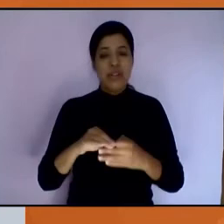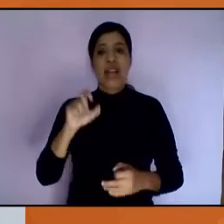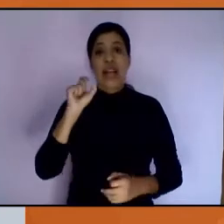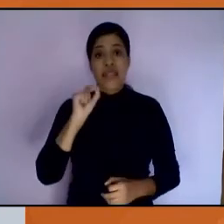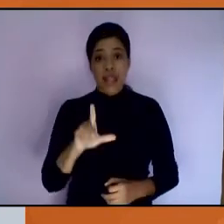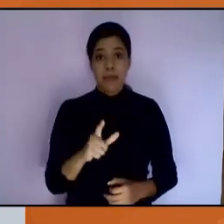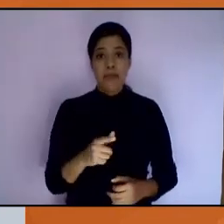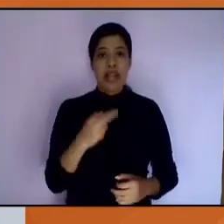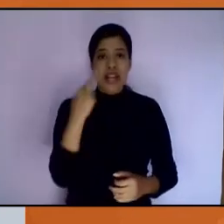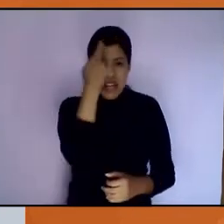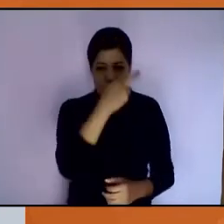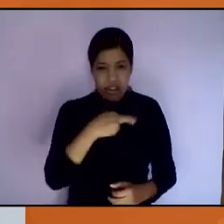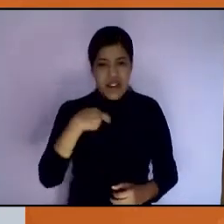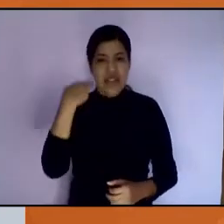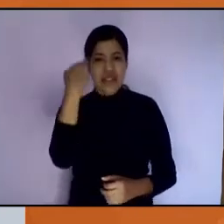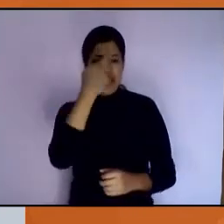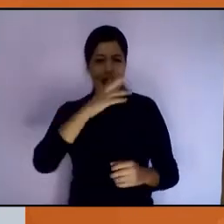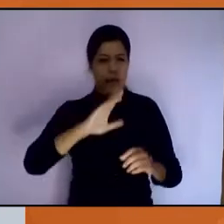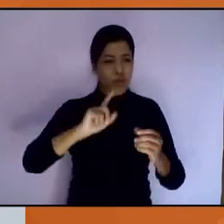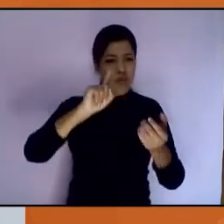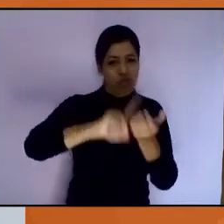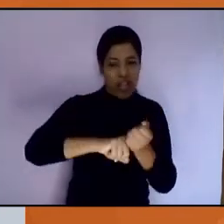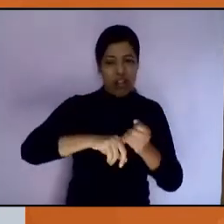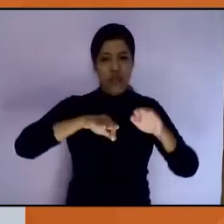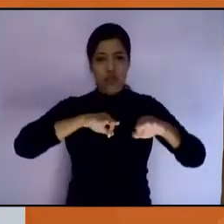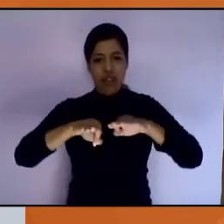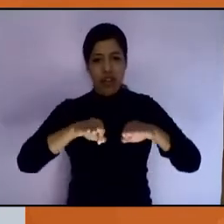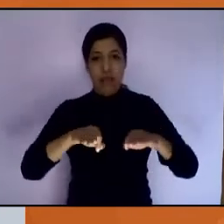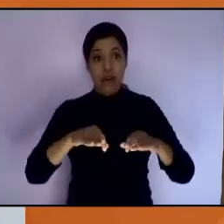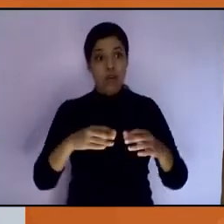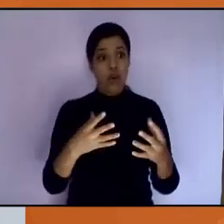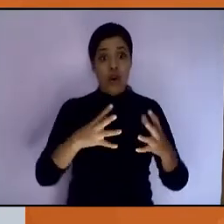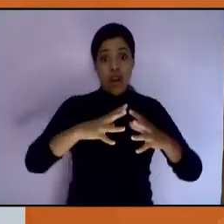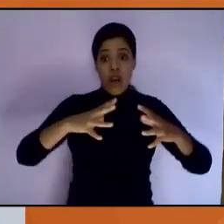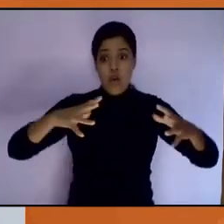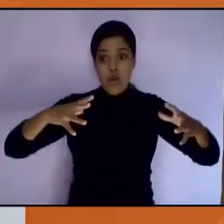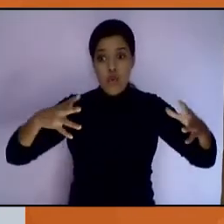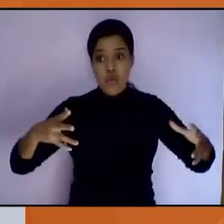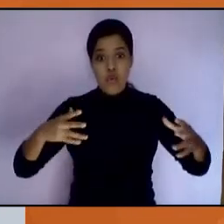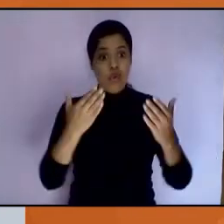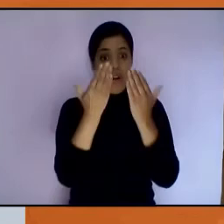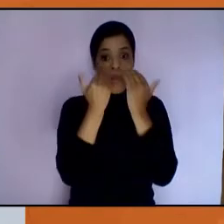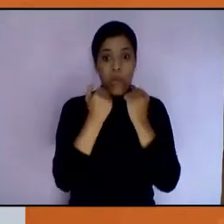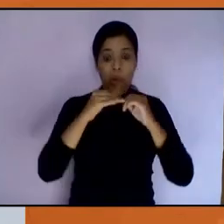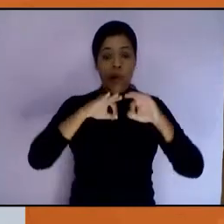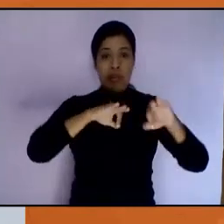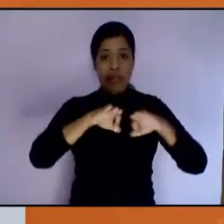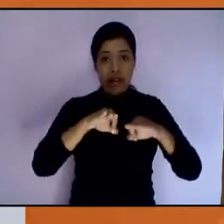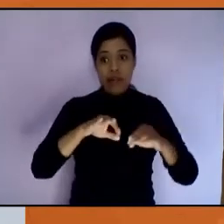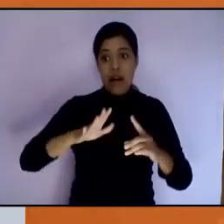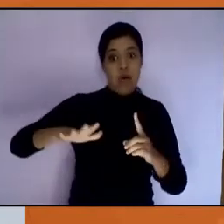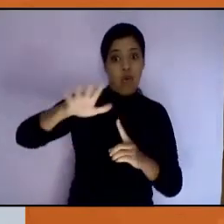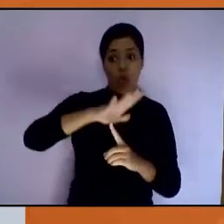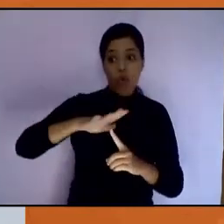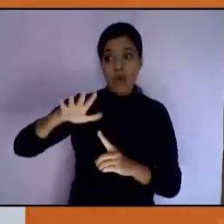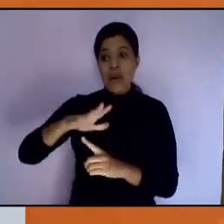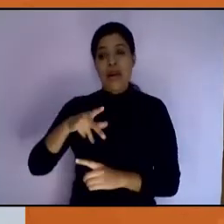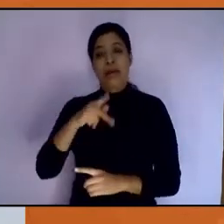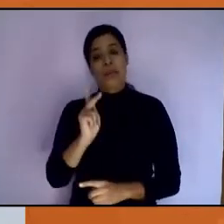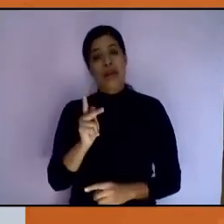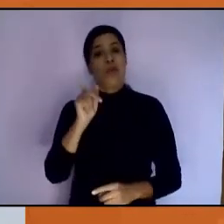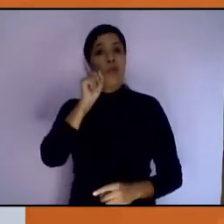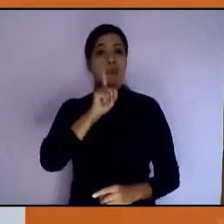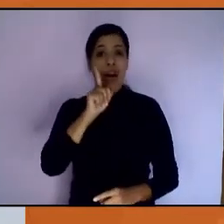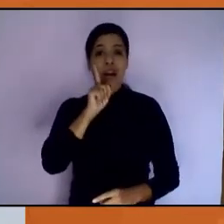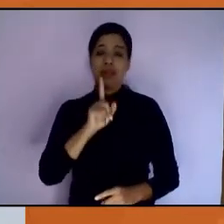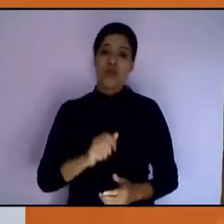parte, si analizamos en el campo laboral, en efecto, creció el desempleo en todos los sectores, pero de nuevo, para las mujeres ha